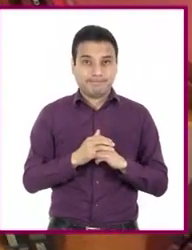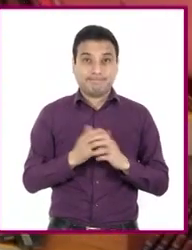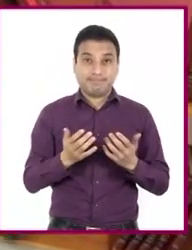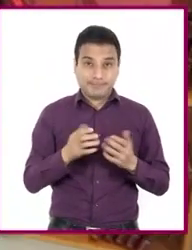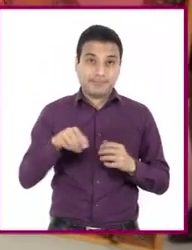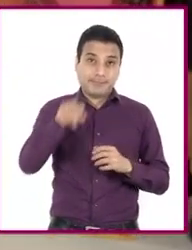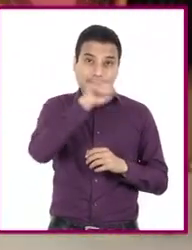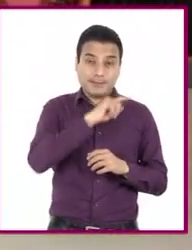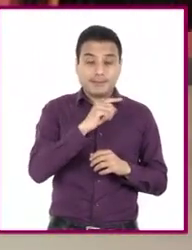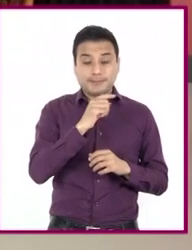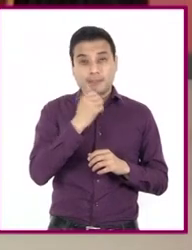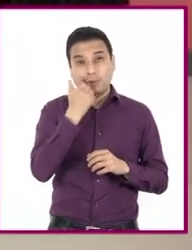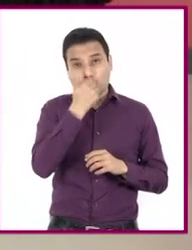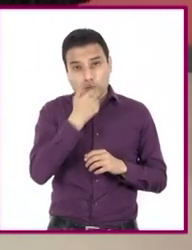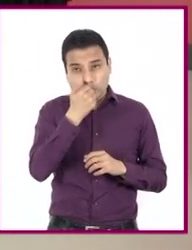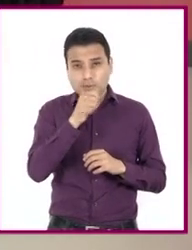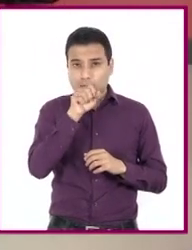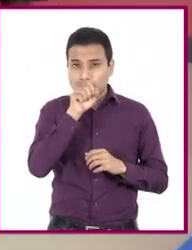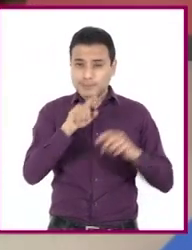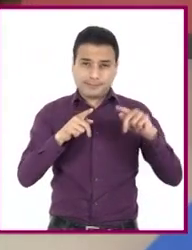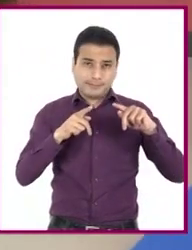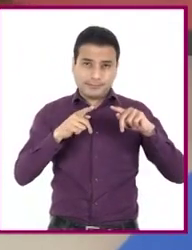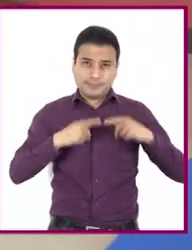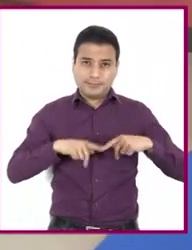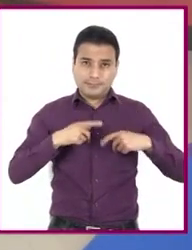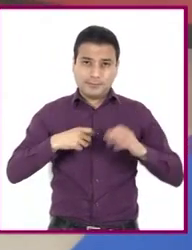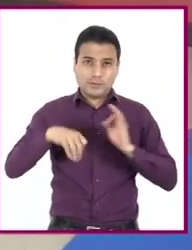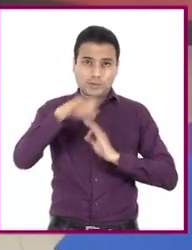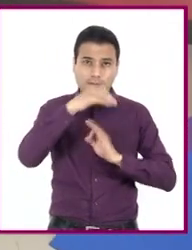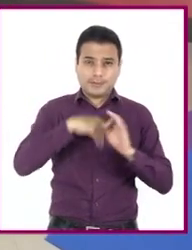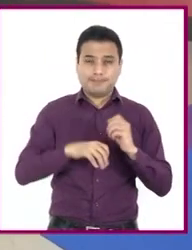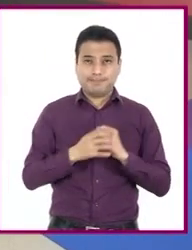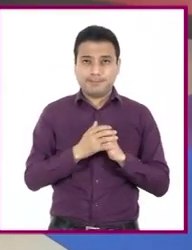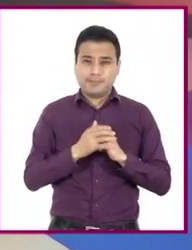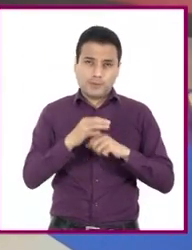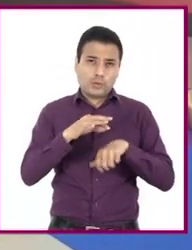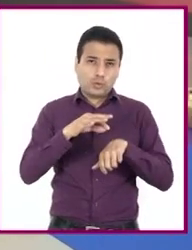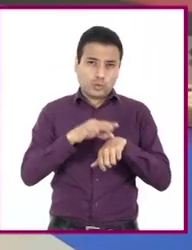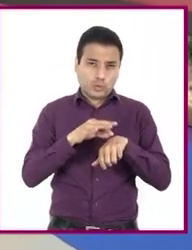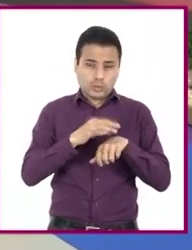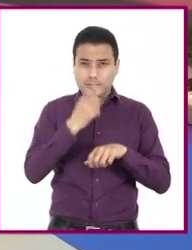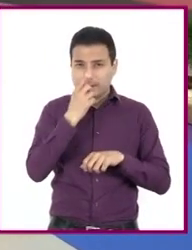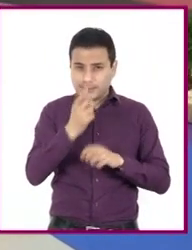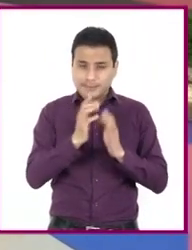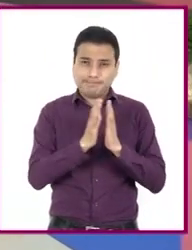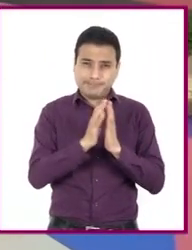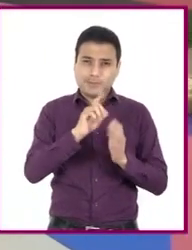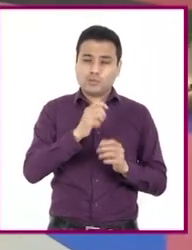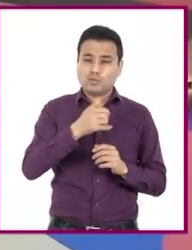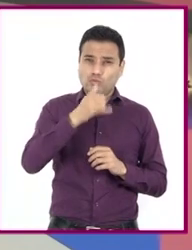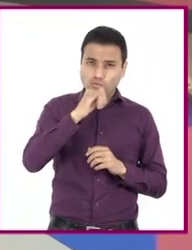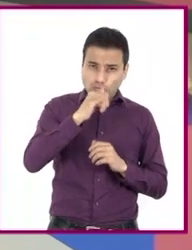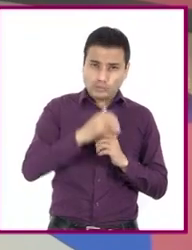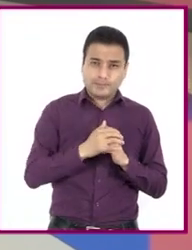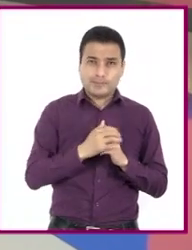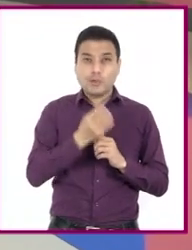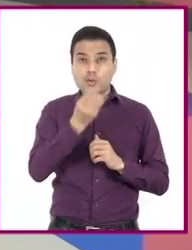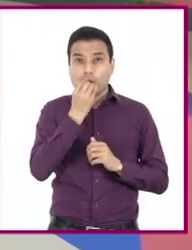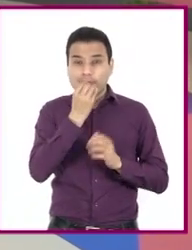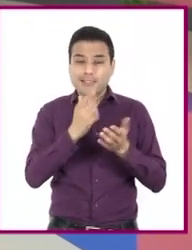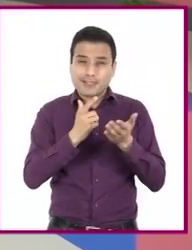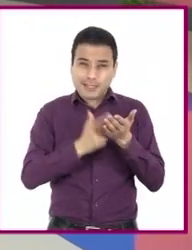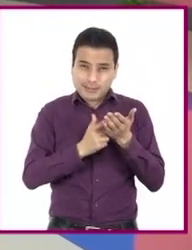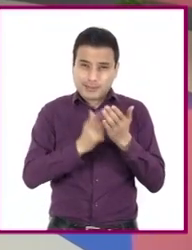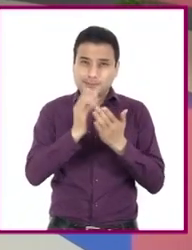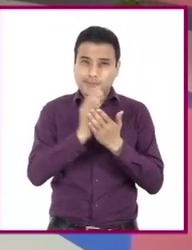Los especialistas recomiendan mantenernos hidratados, evitar alimentos altos en grasa, lavar frecuentemente nuestras manos